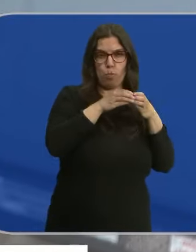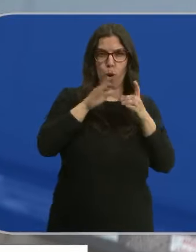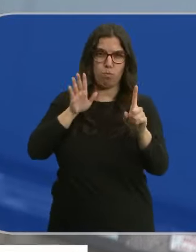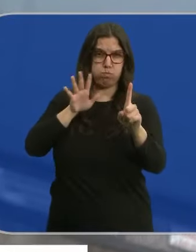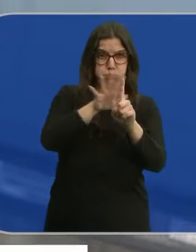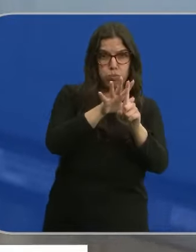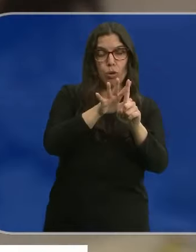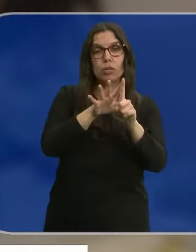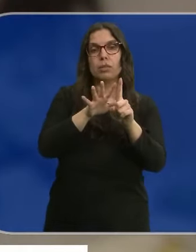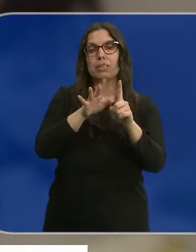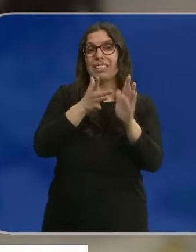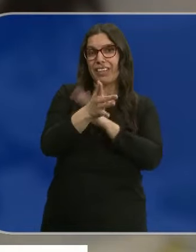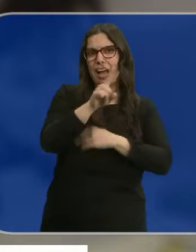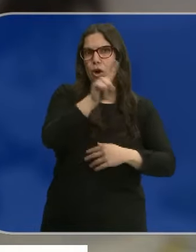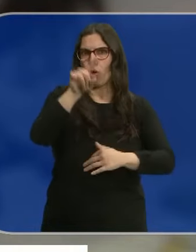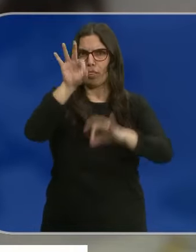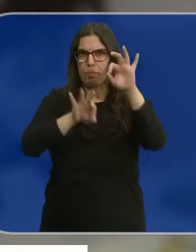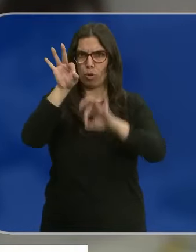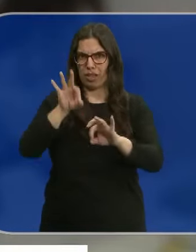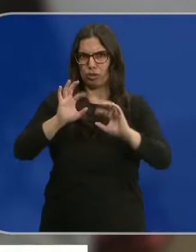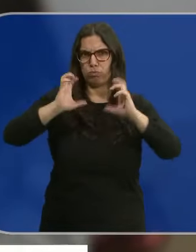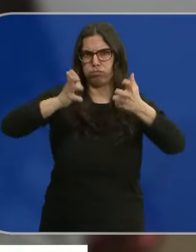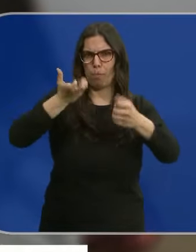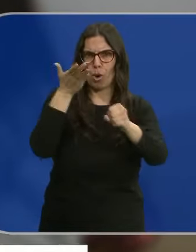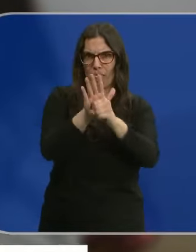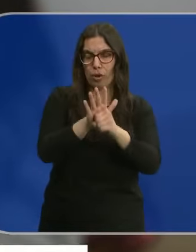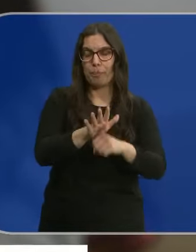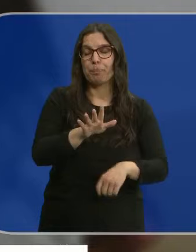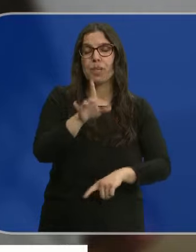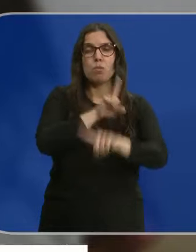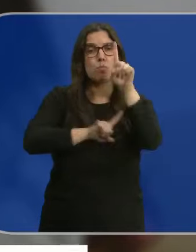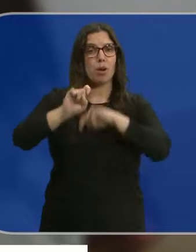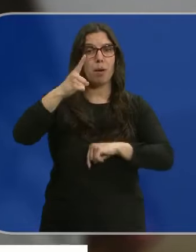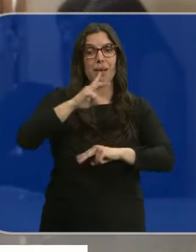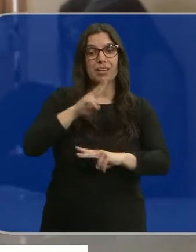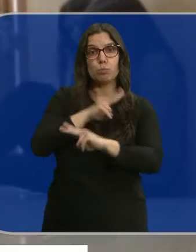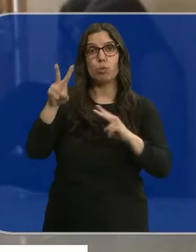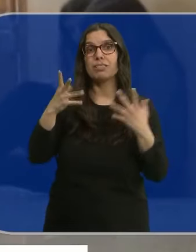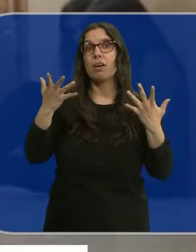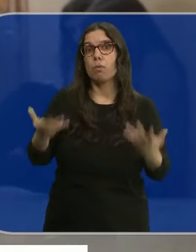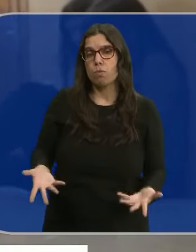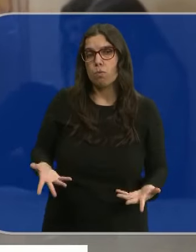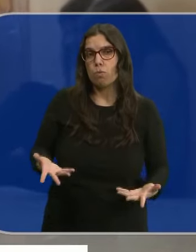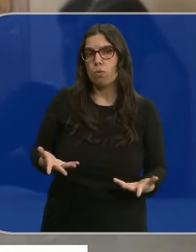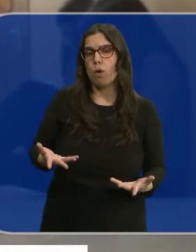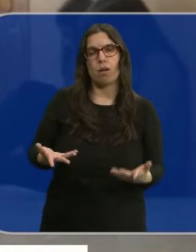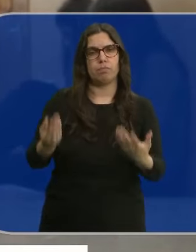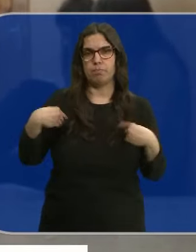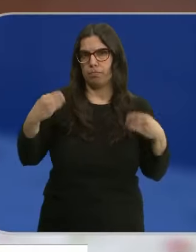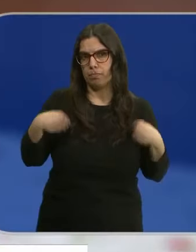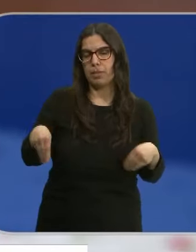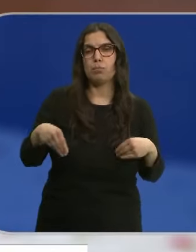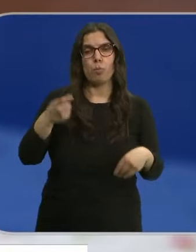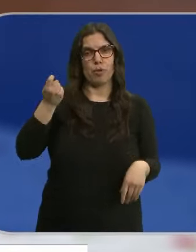o en manada. Representan un 11% de los casos. El principal fallo en la respuesta a estas agresiones sexuales sigue siendo la